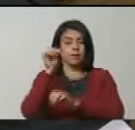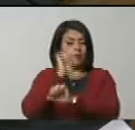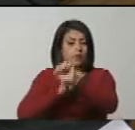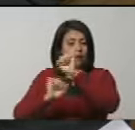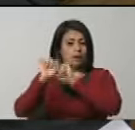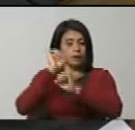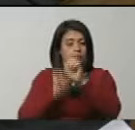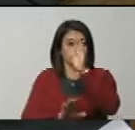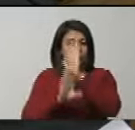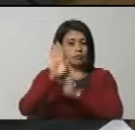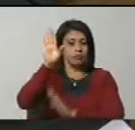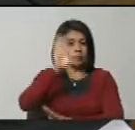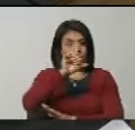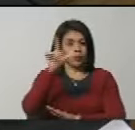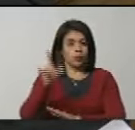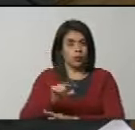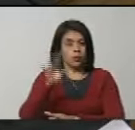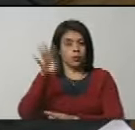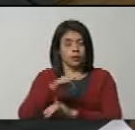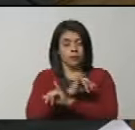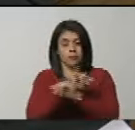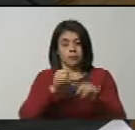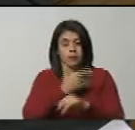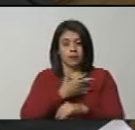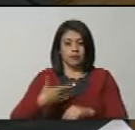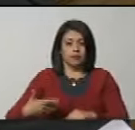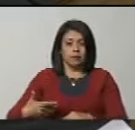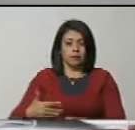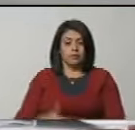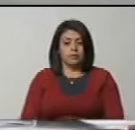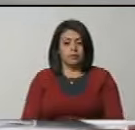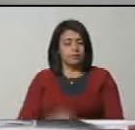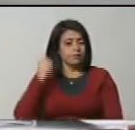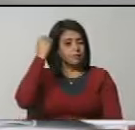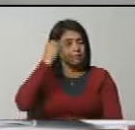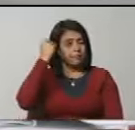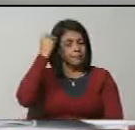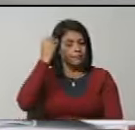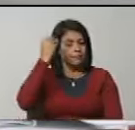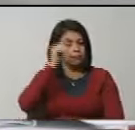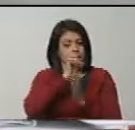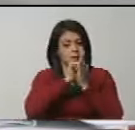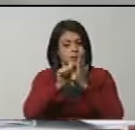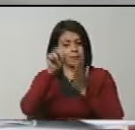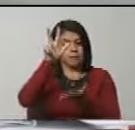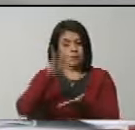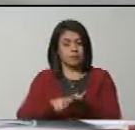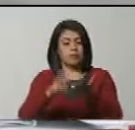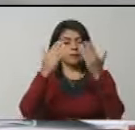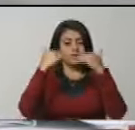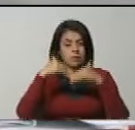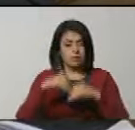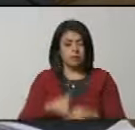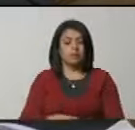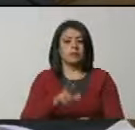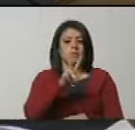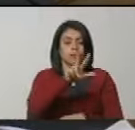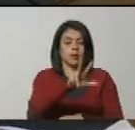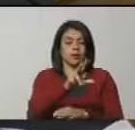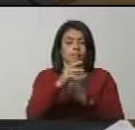defensa y desarrollo de la Guayana Esequiba. Es todo, ciudadano presidente. En consideración el artículo. Aprobado. Siguiente.